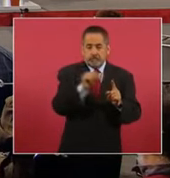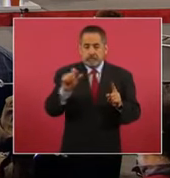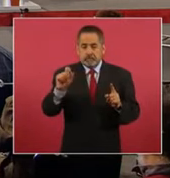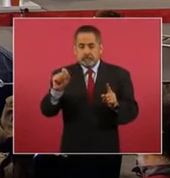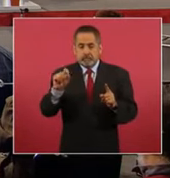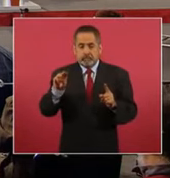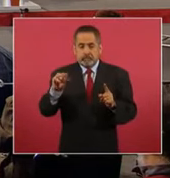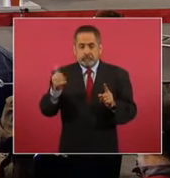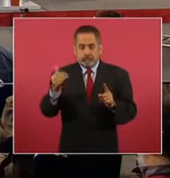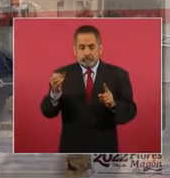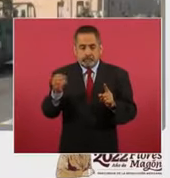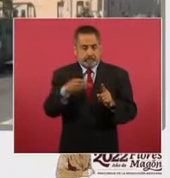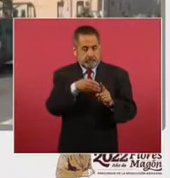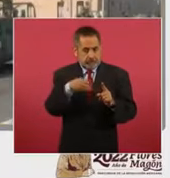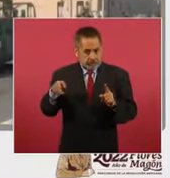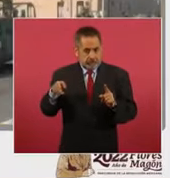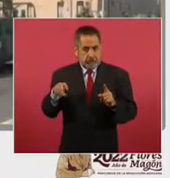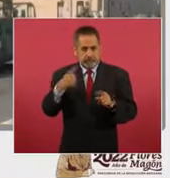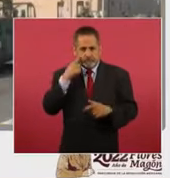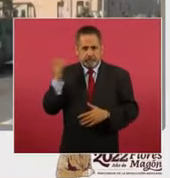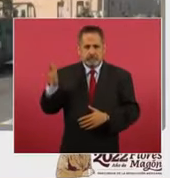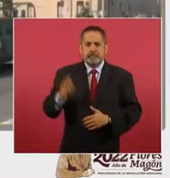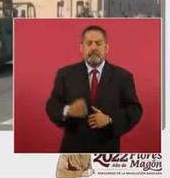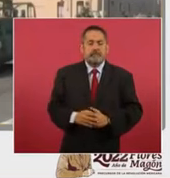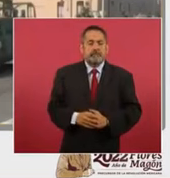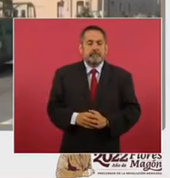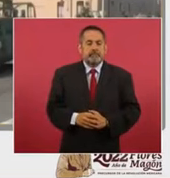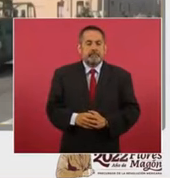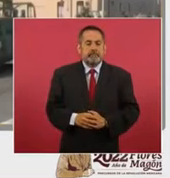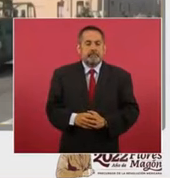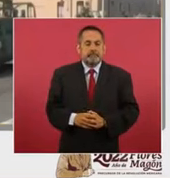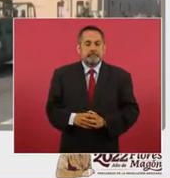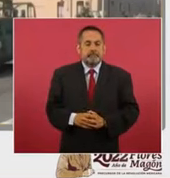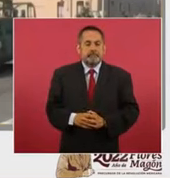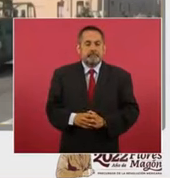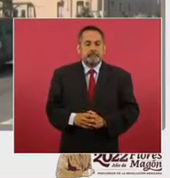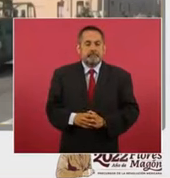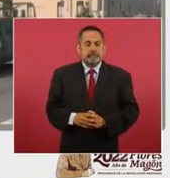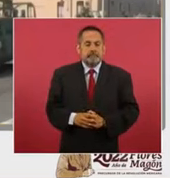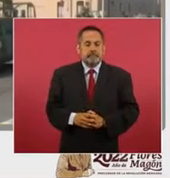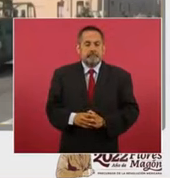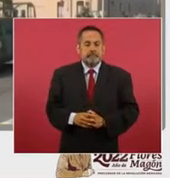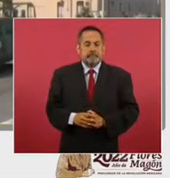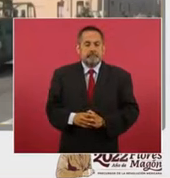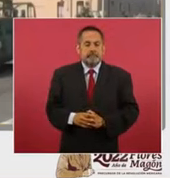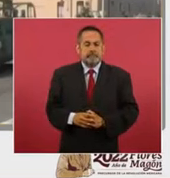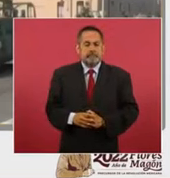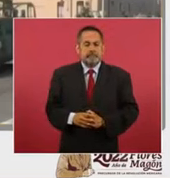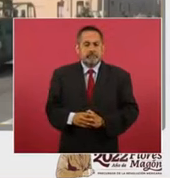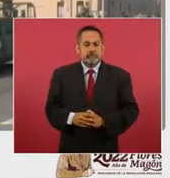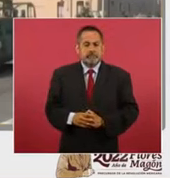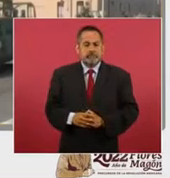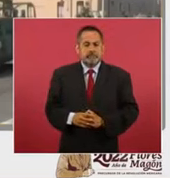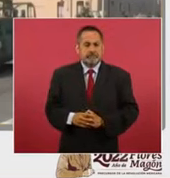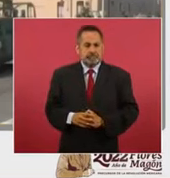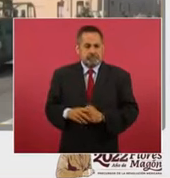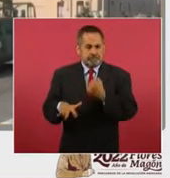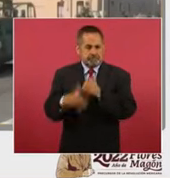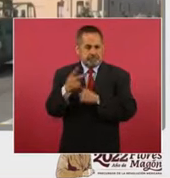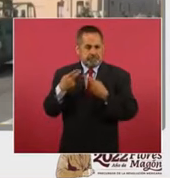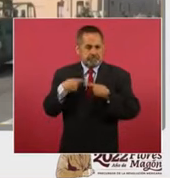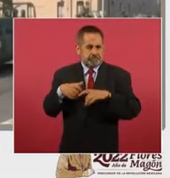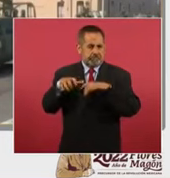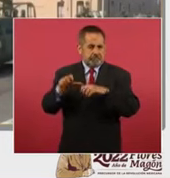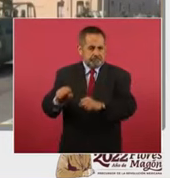se logró la detención de 13 personas, 13 detenidos